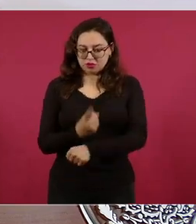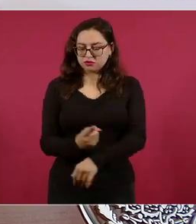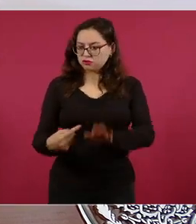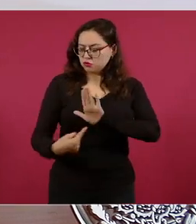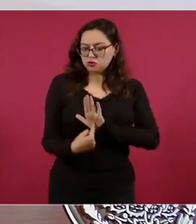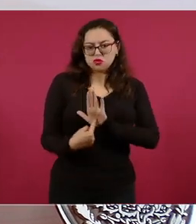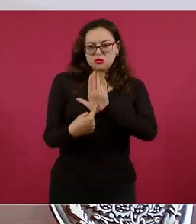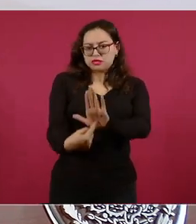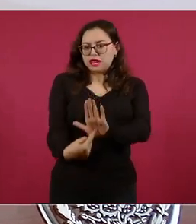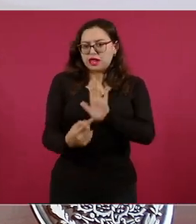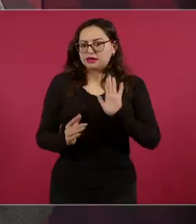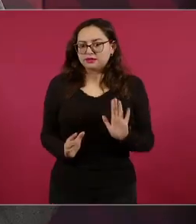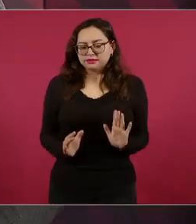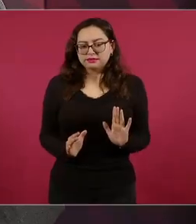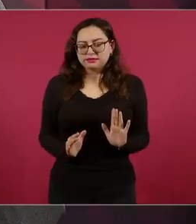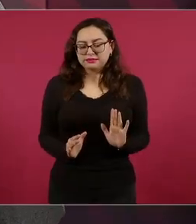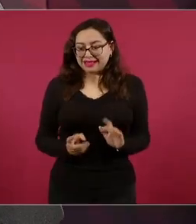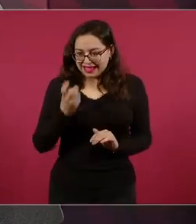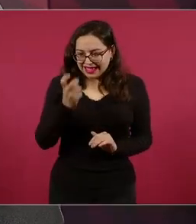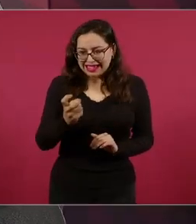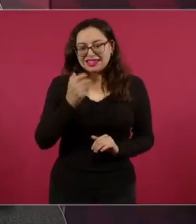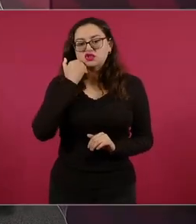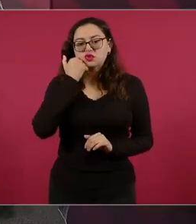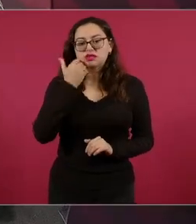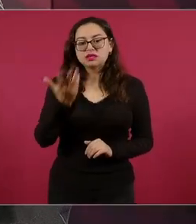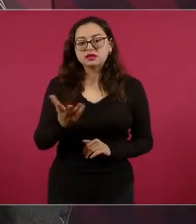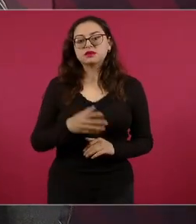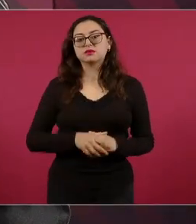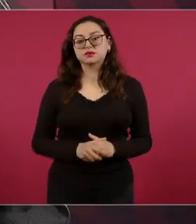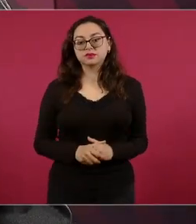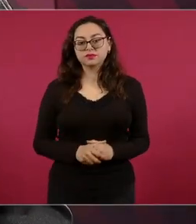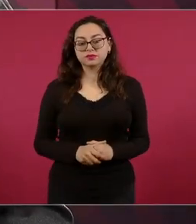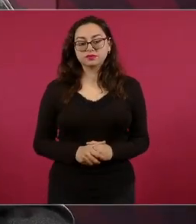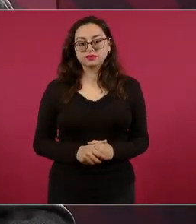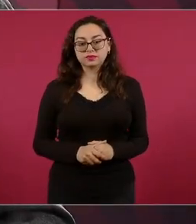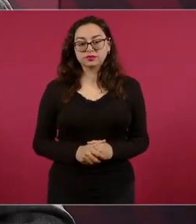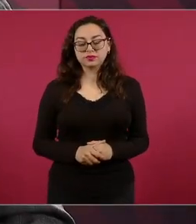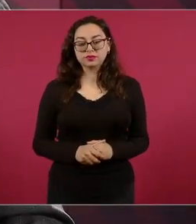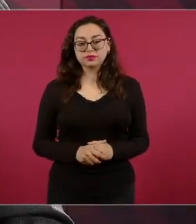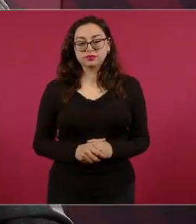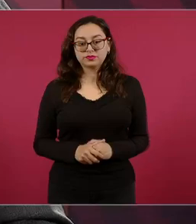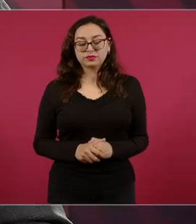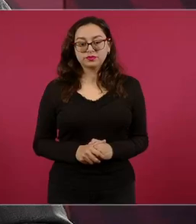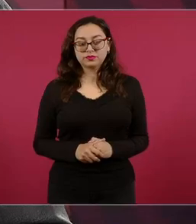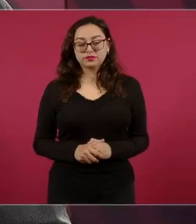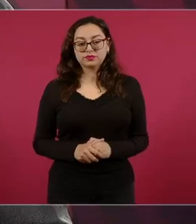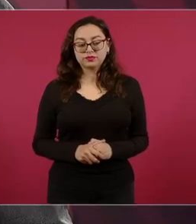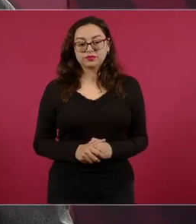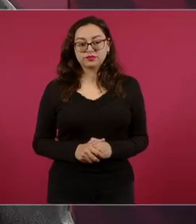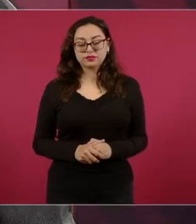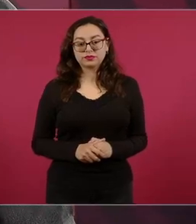y una cosa que es muy importante,